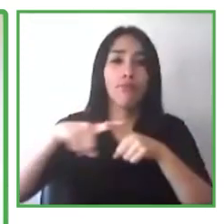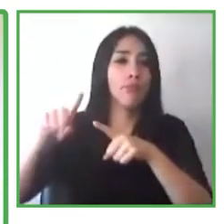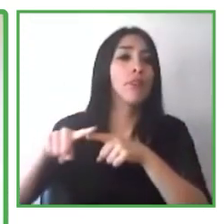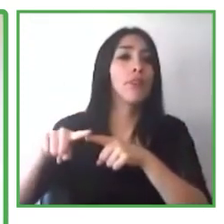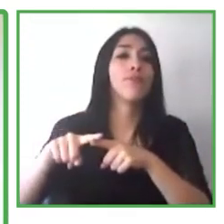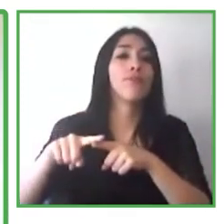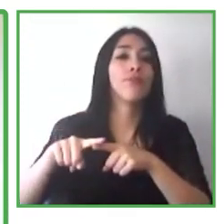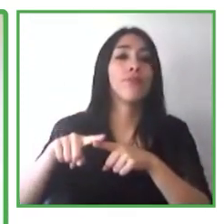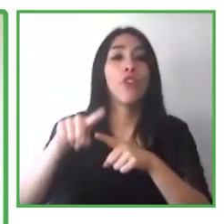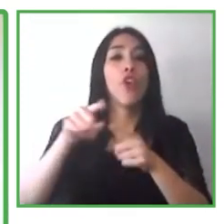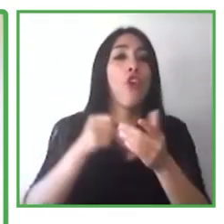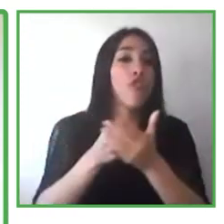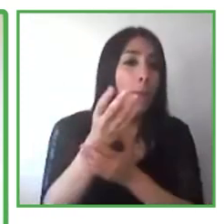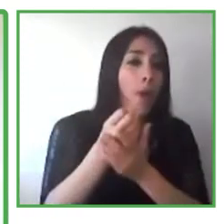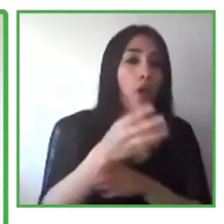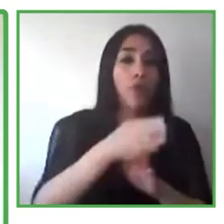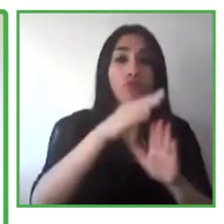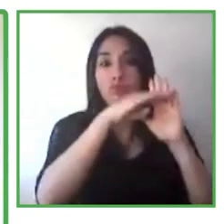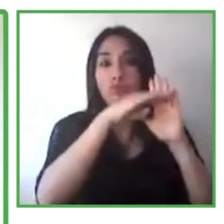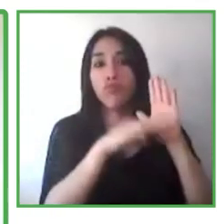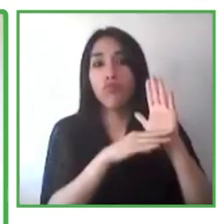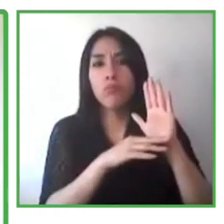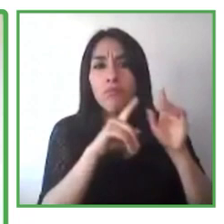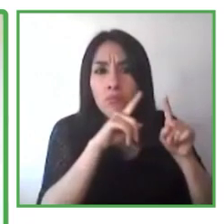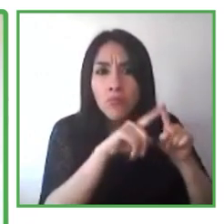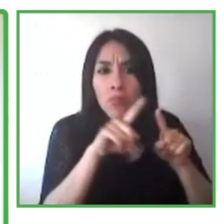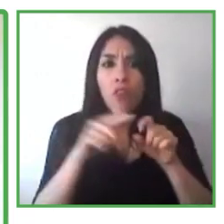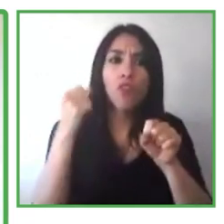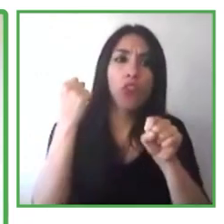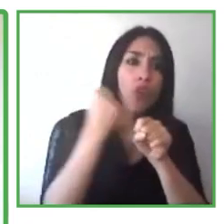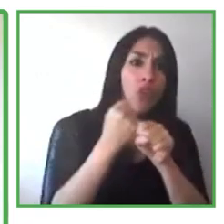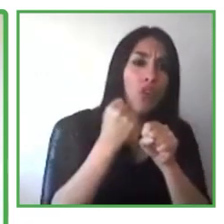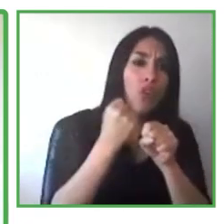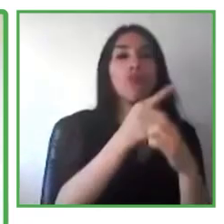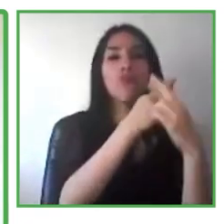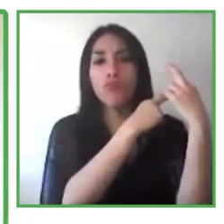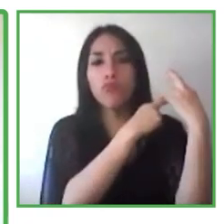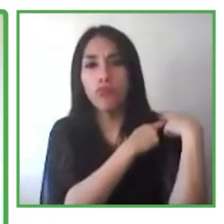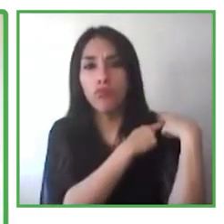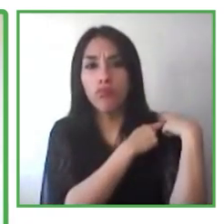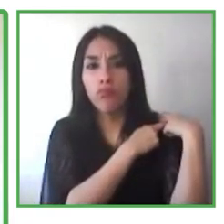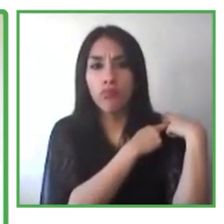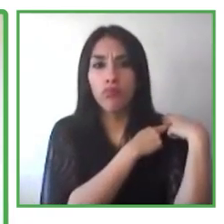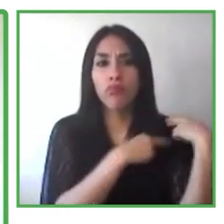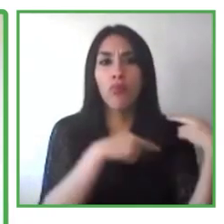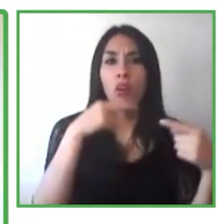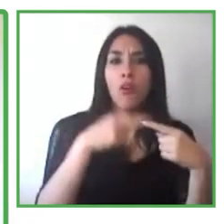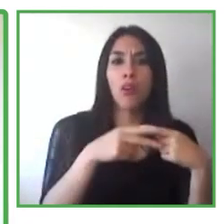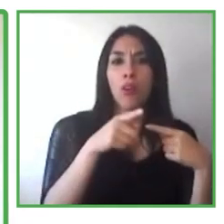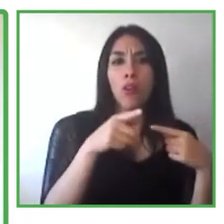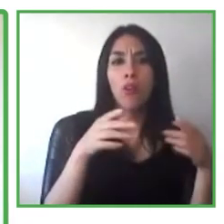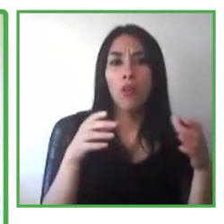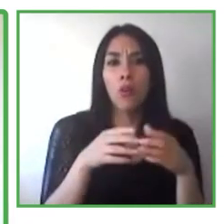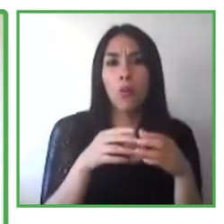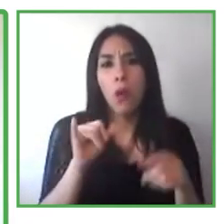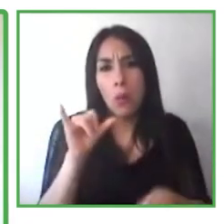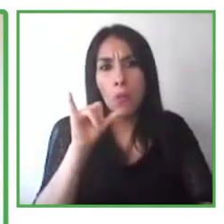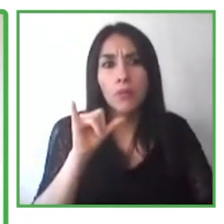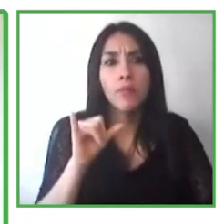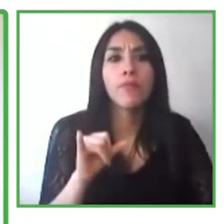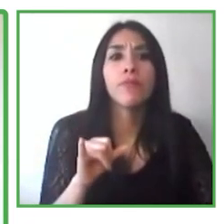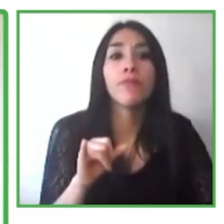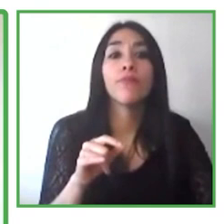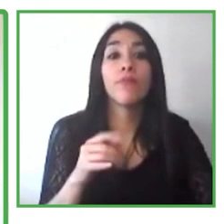empleados de tiendas de retail o minoristas. Ahora nuestro programa de neurodiversidad, de contratación, es un ejemplo donde la pandemia